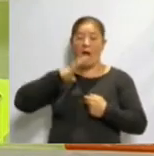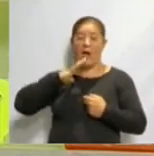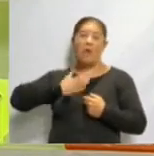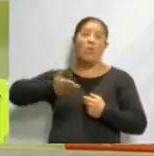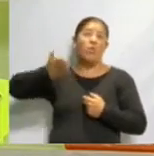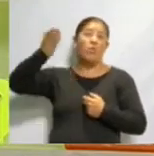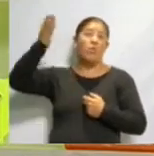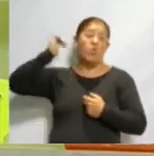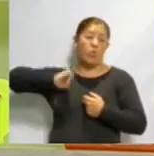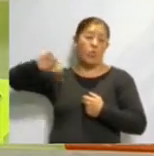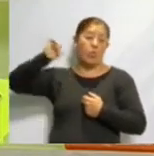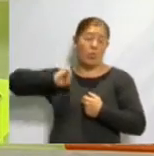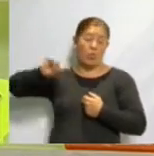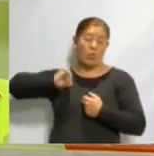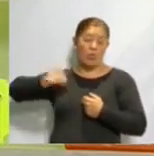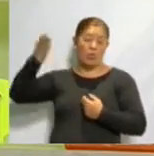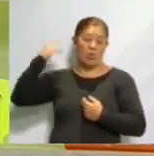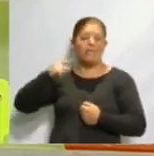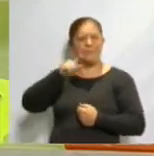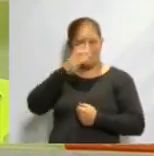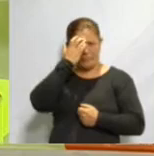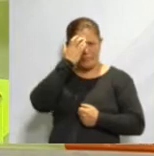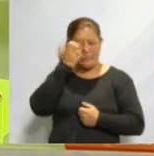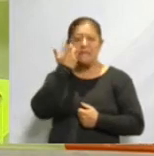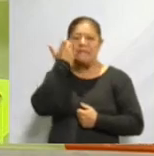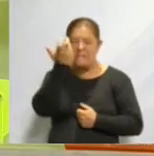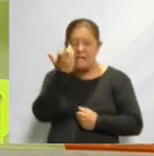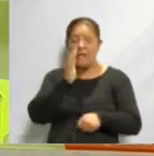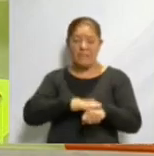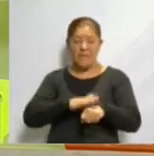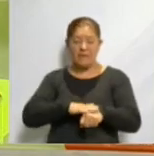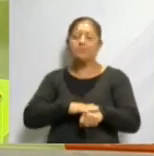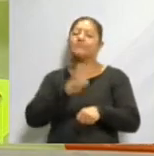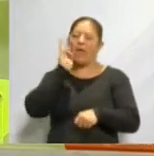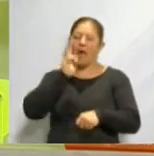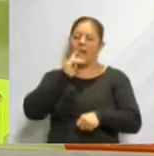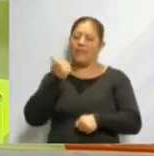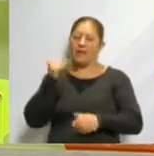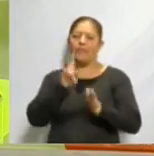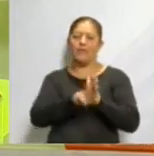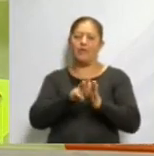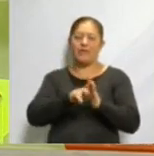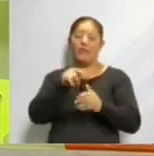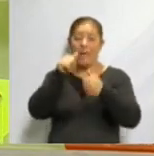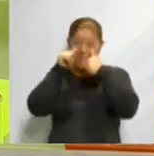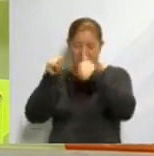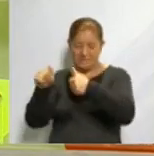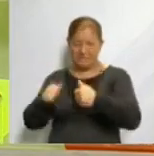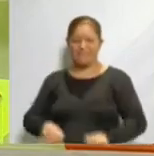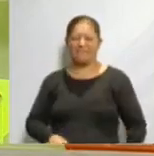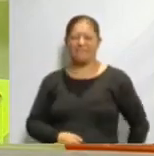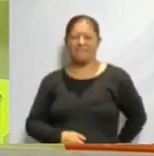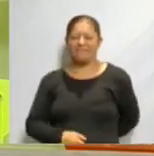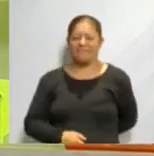tiempos prehispánicos. ¿Quieren conocer más sobre esto? Veamos la siguiente cápsula. Pongan mucha atención.